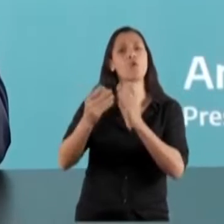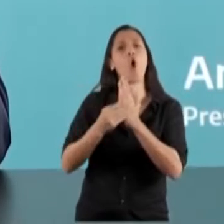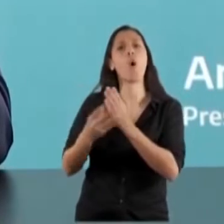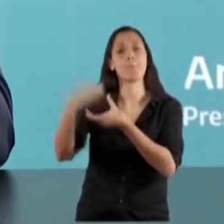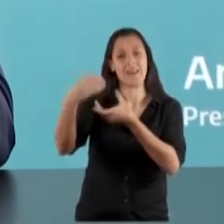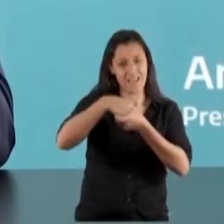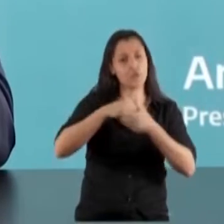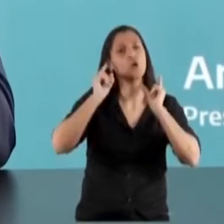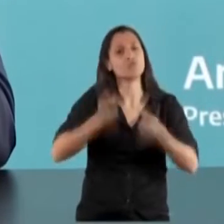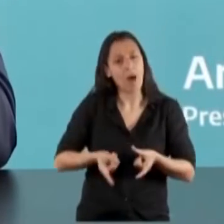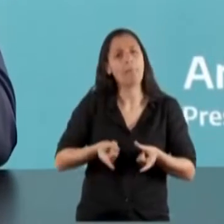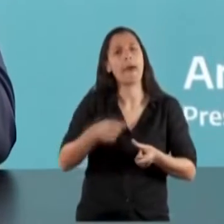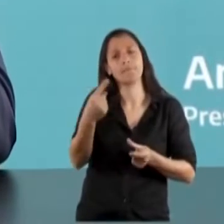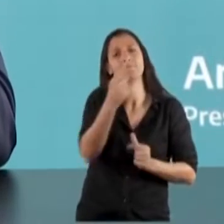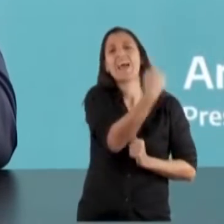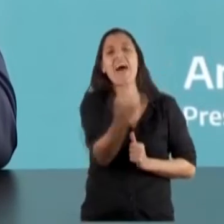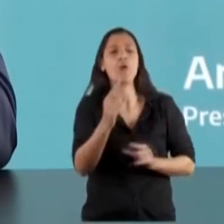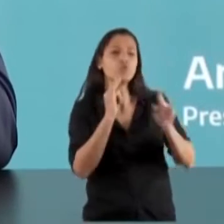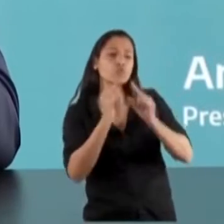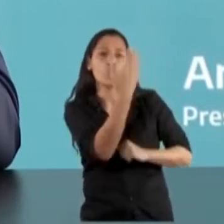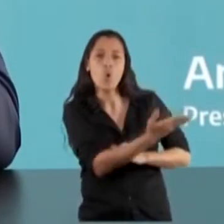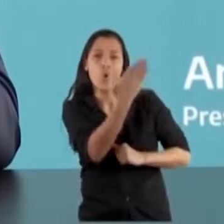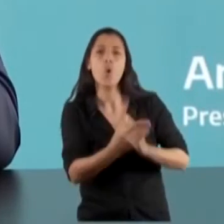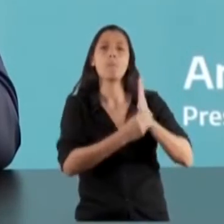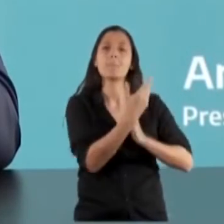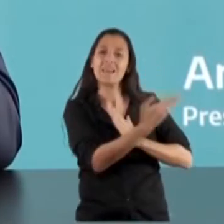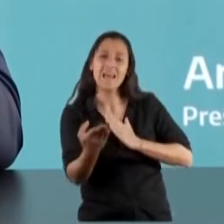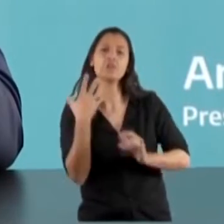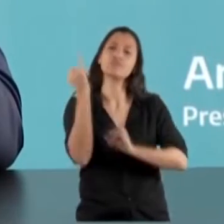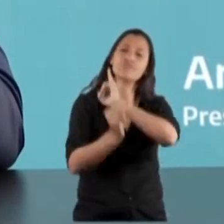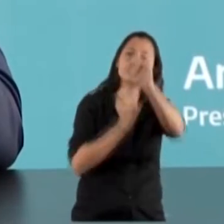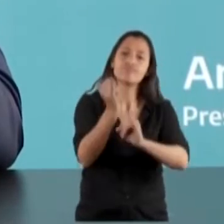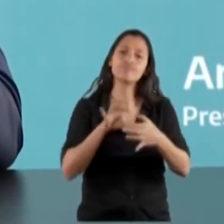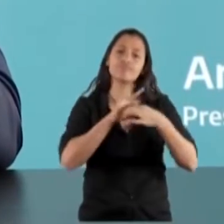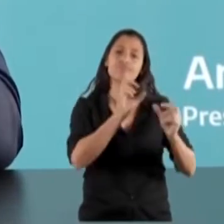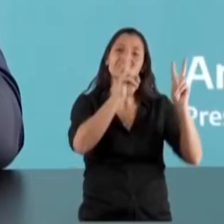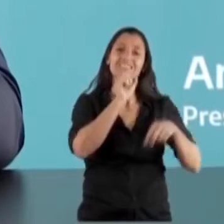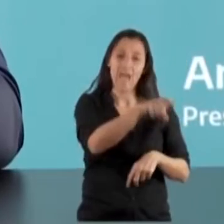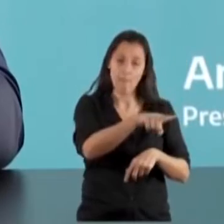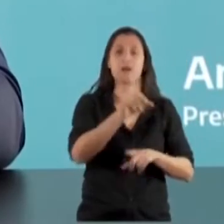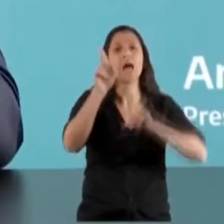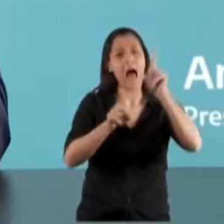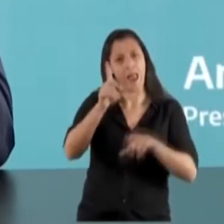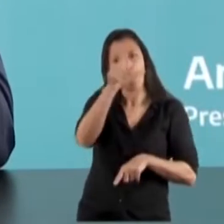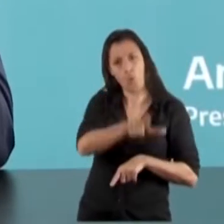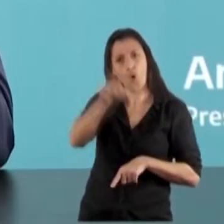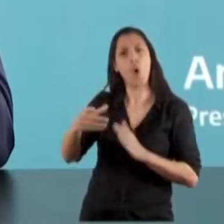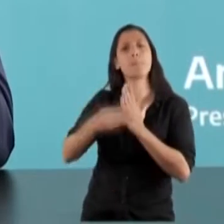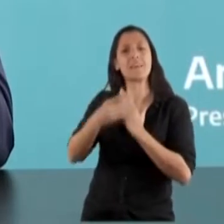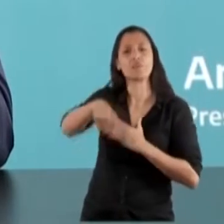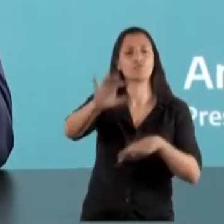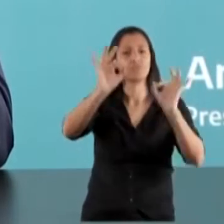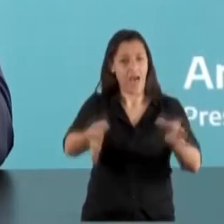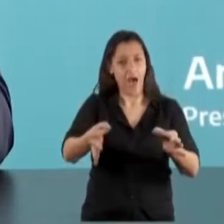también que cada uno de los ministros han expuesto. Hay algunos ministros, como ustedes saben,